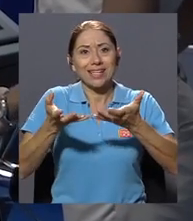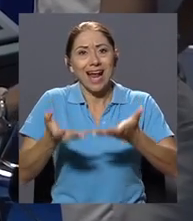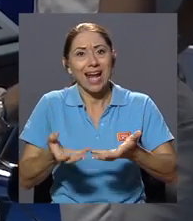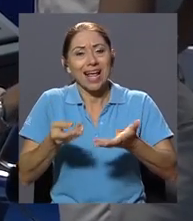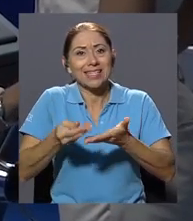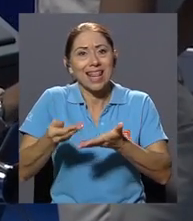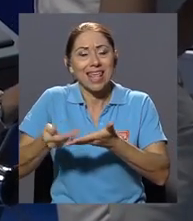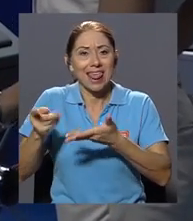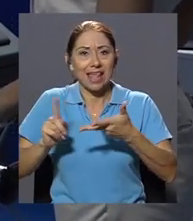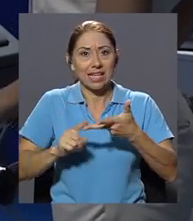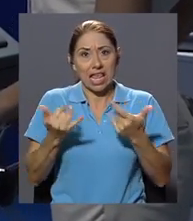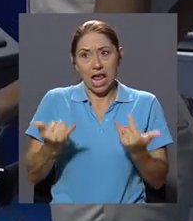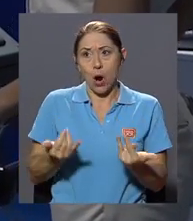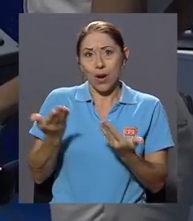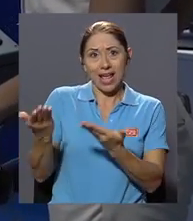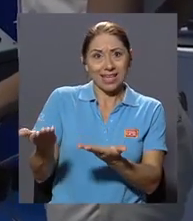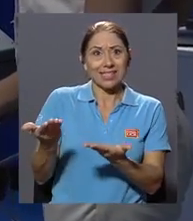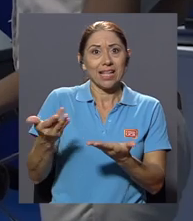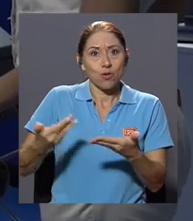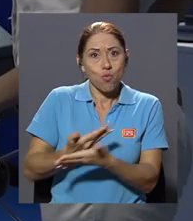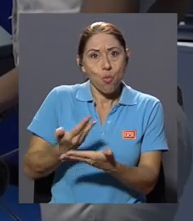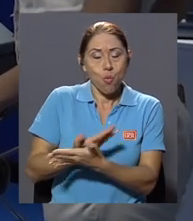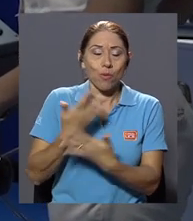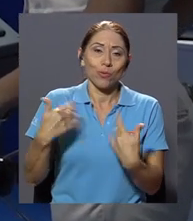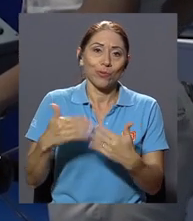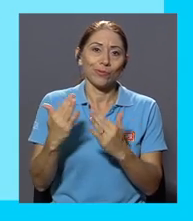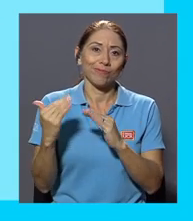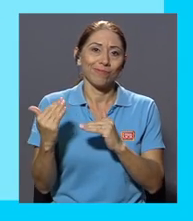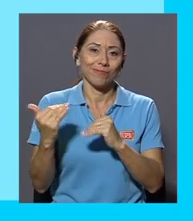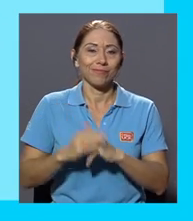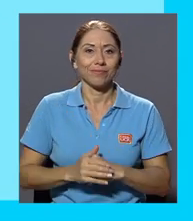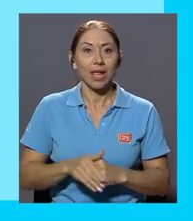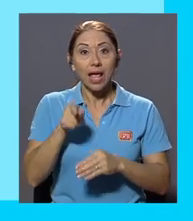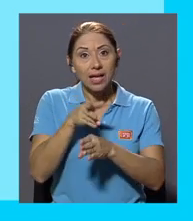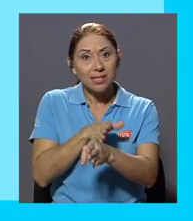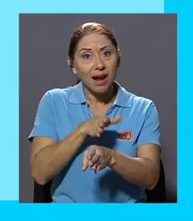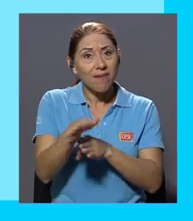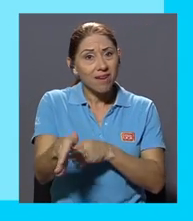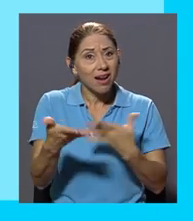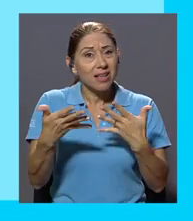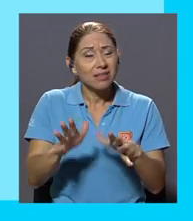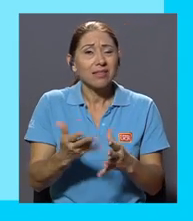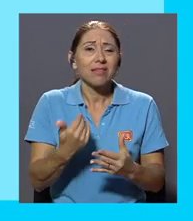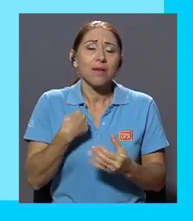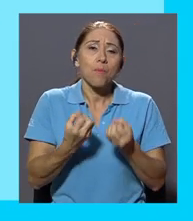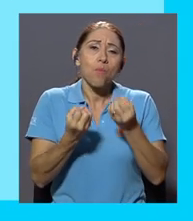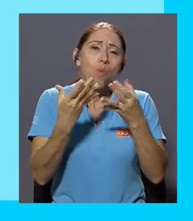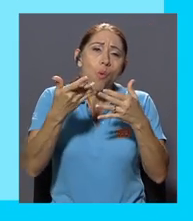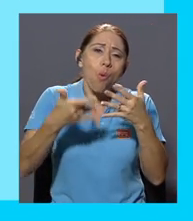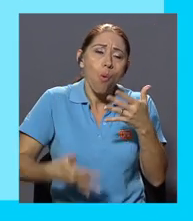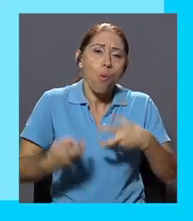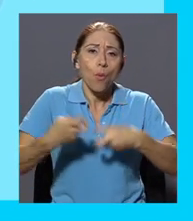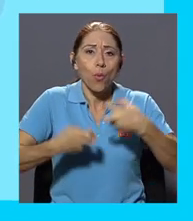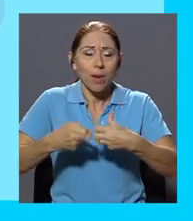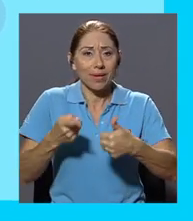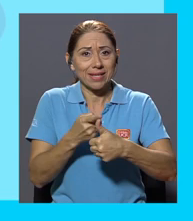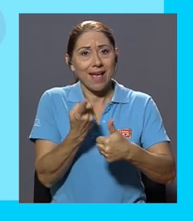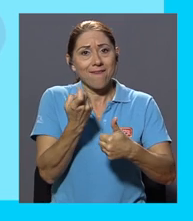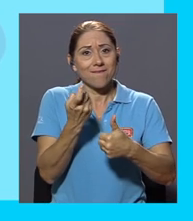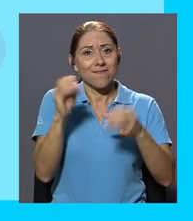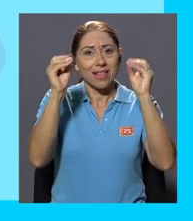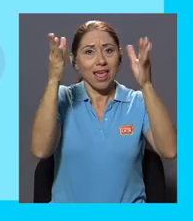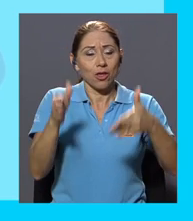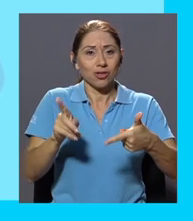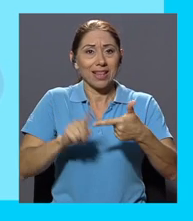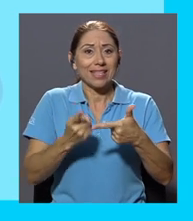y ahora este que es el tan esperado. Esta carrera arrastra muchos problemas. La falta de docentes, la